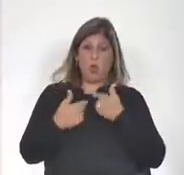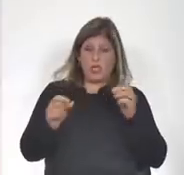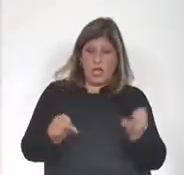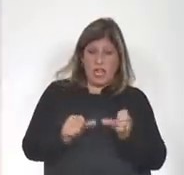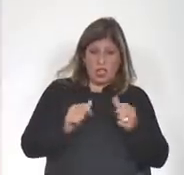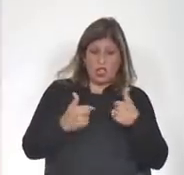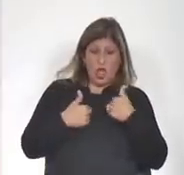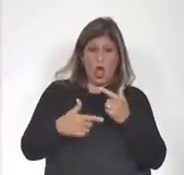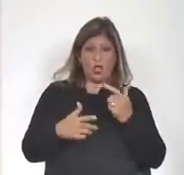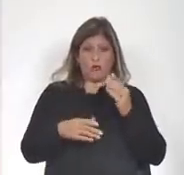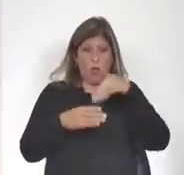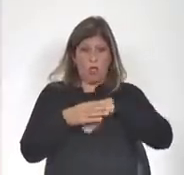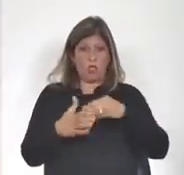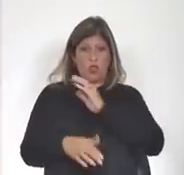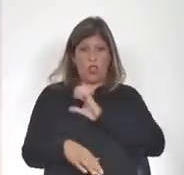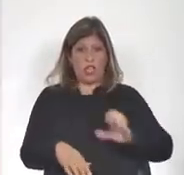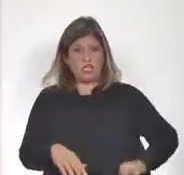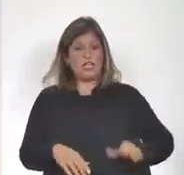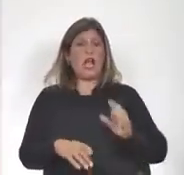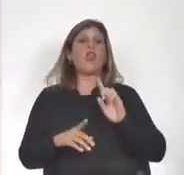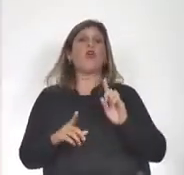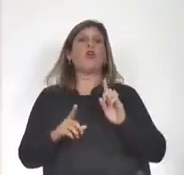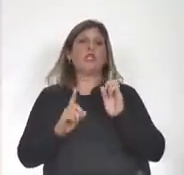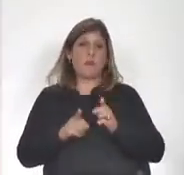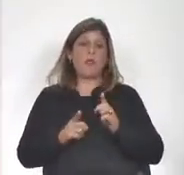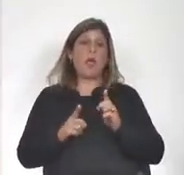en el Estado y por la acción de otros.